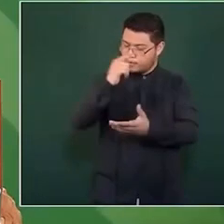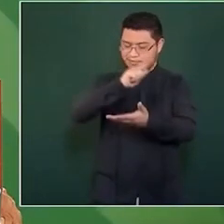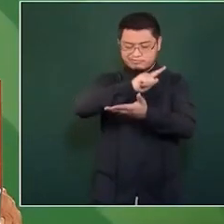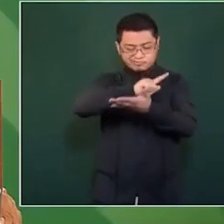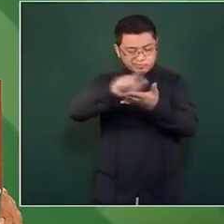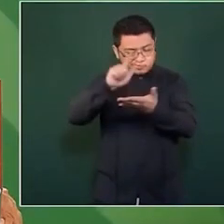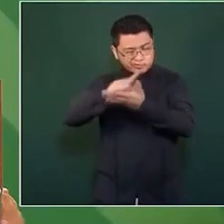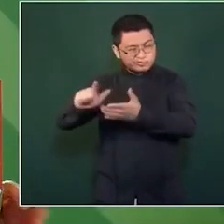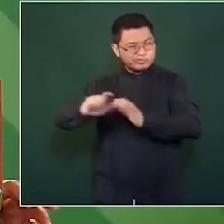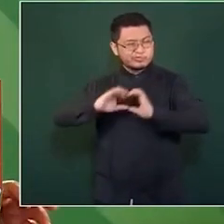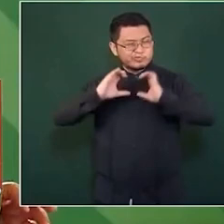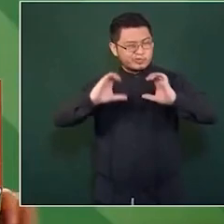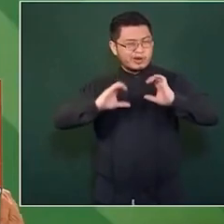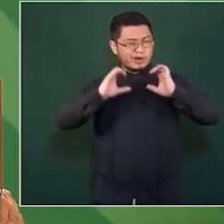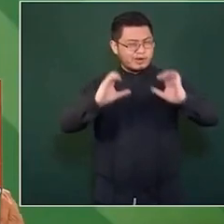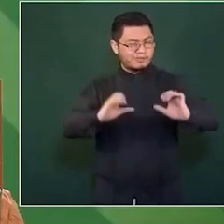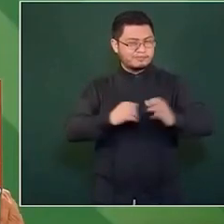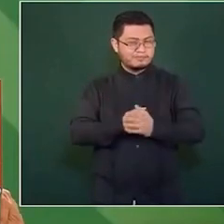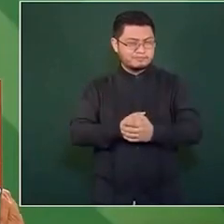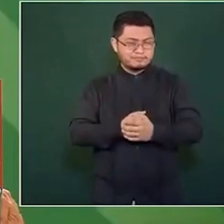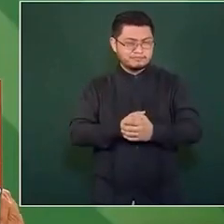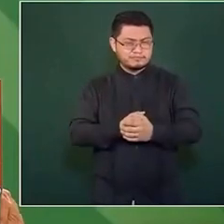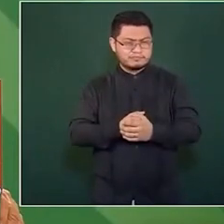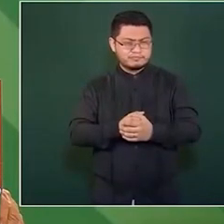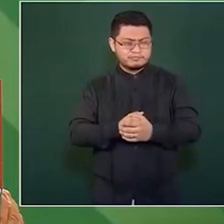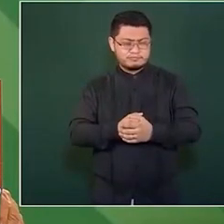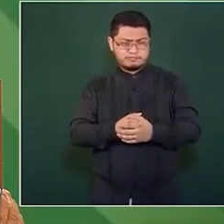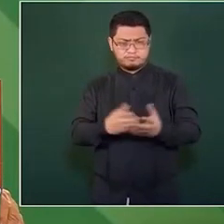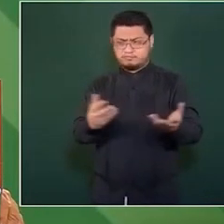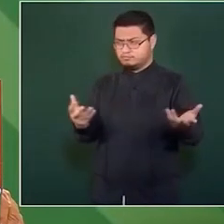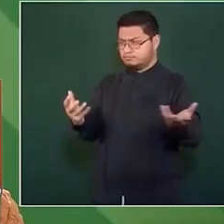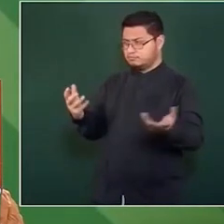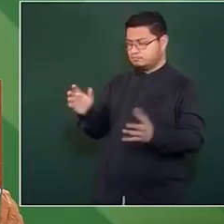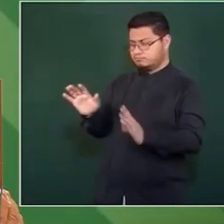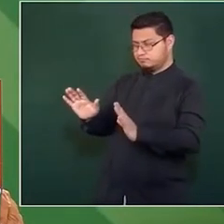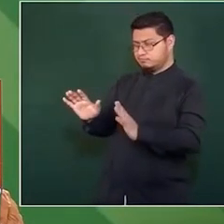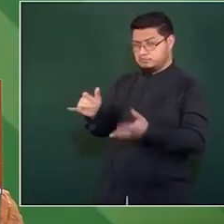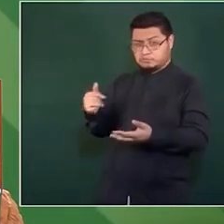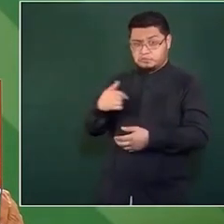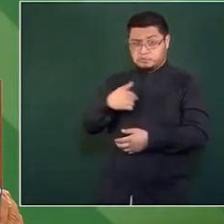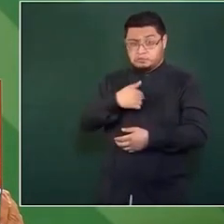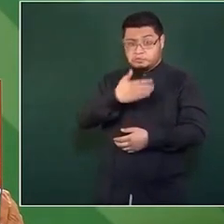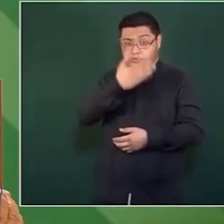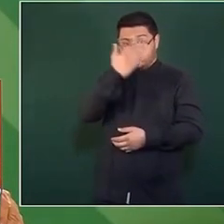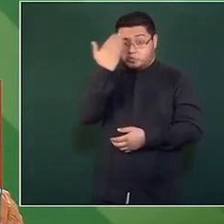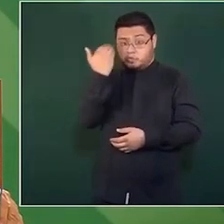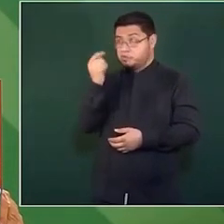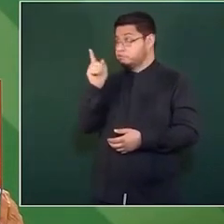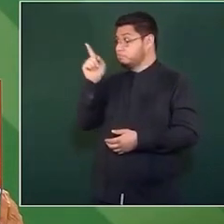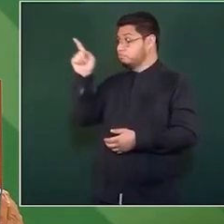Como no sé si ya recibió la carta,